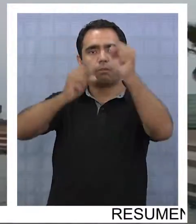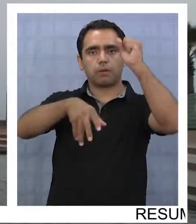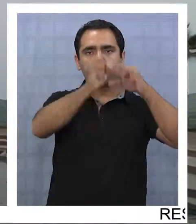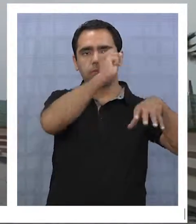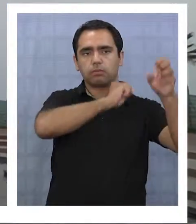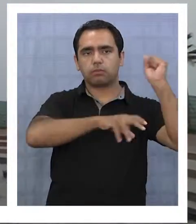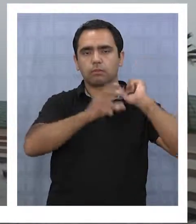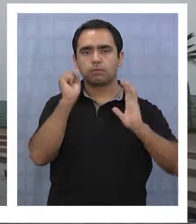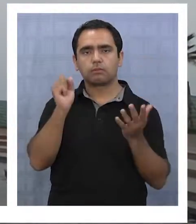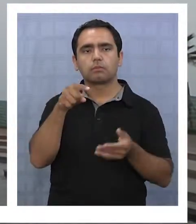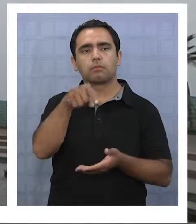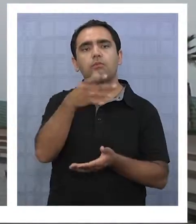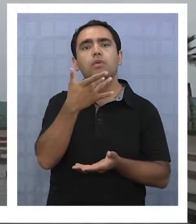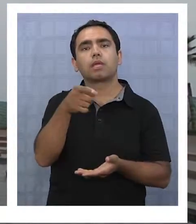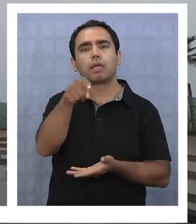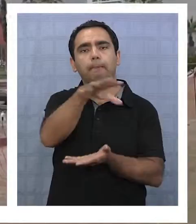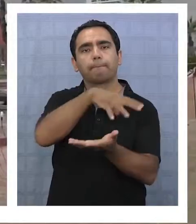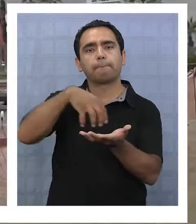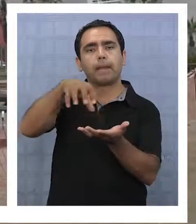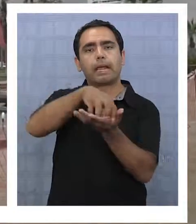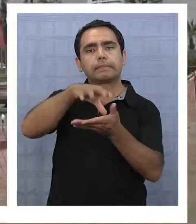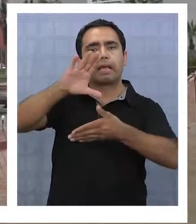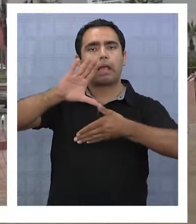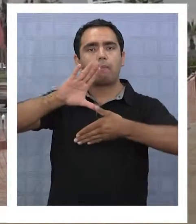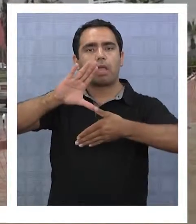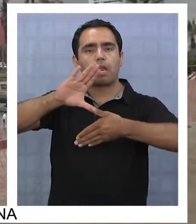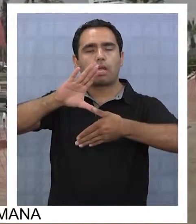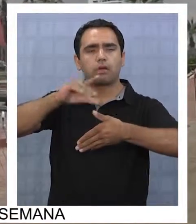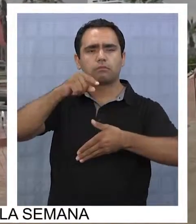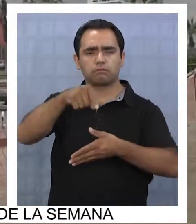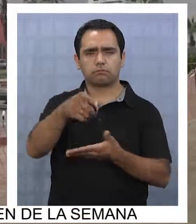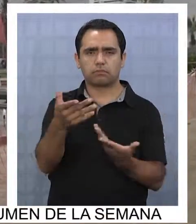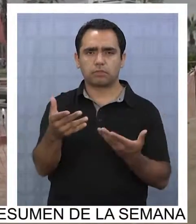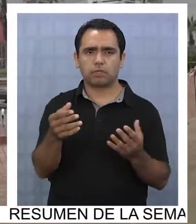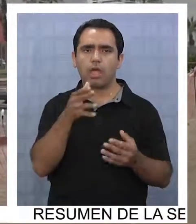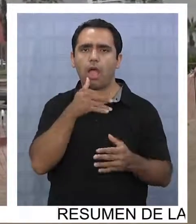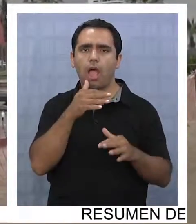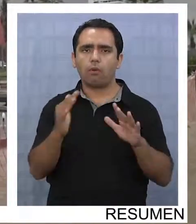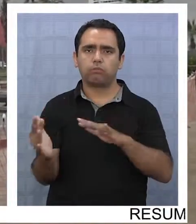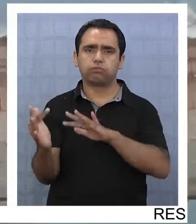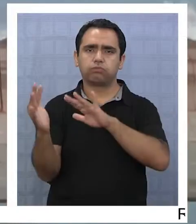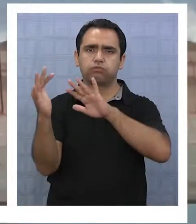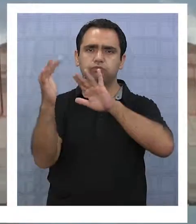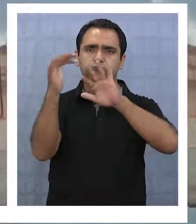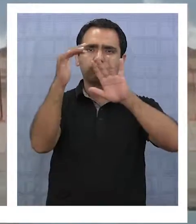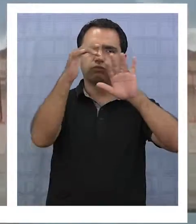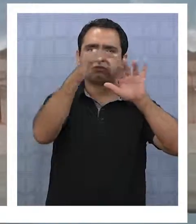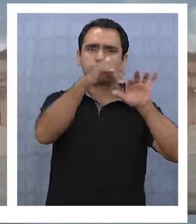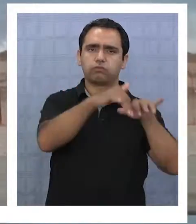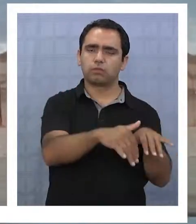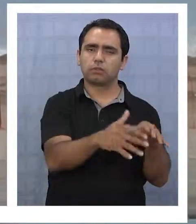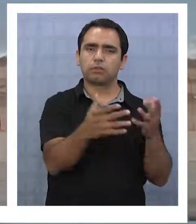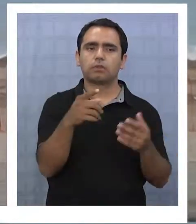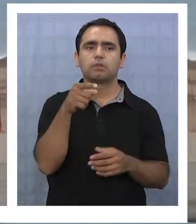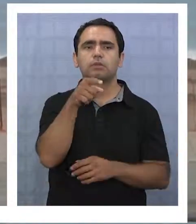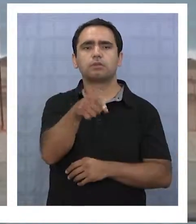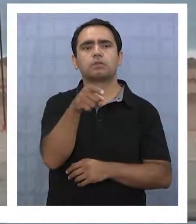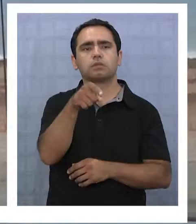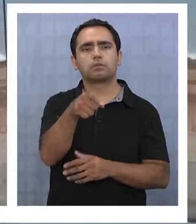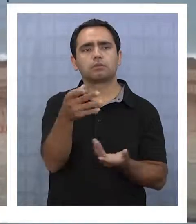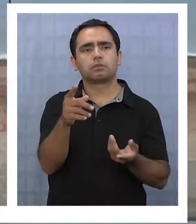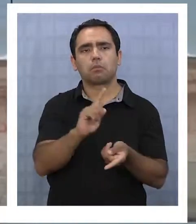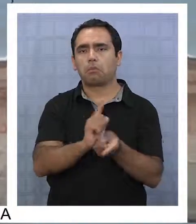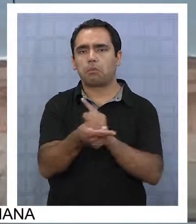latinoamericanos que daban el nombre a la Plaza de las Américas, cuya fuente de agua y mapa aseguran